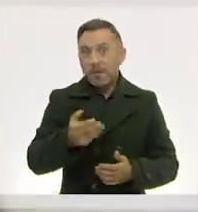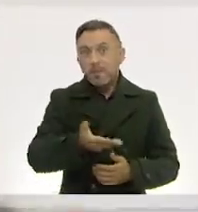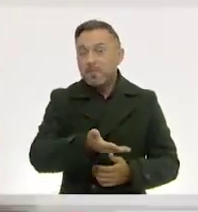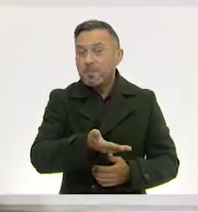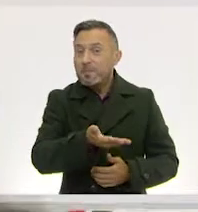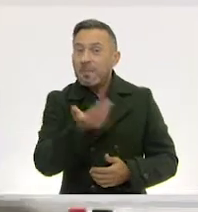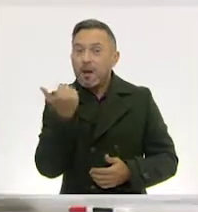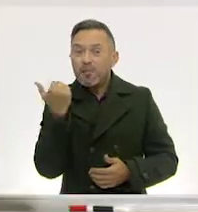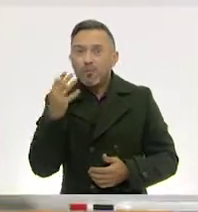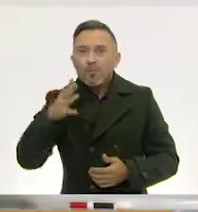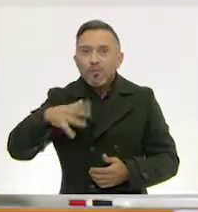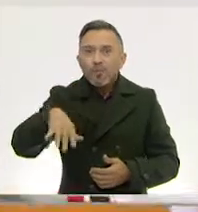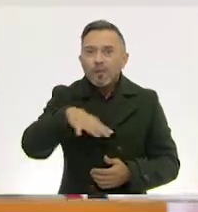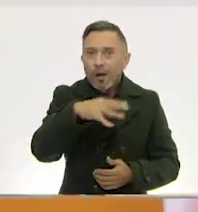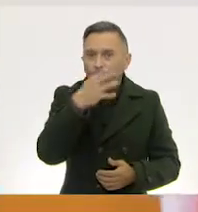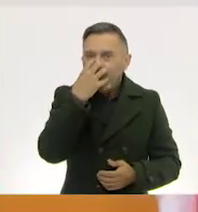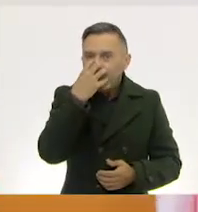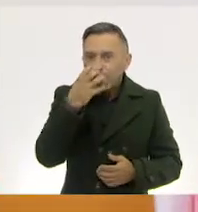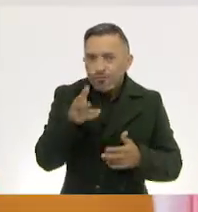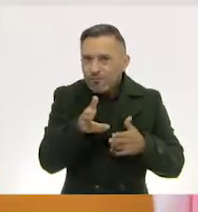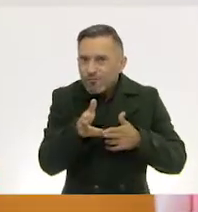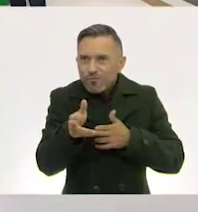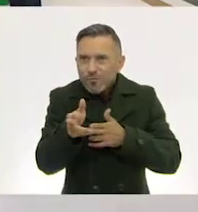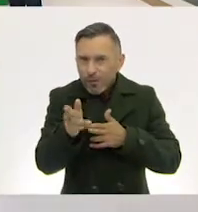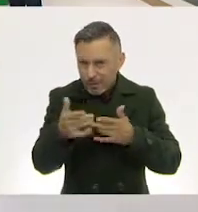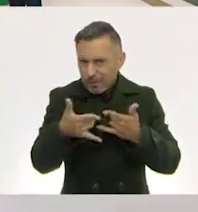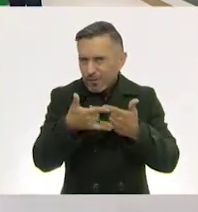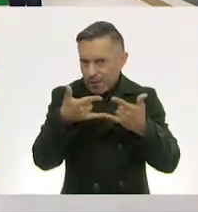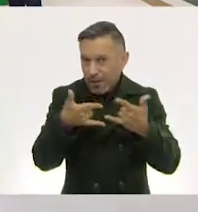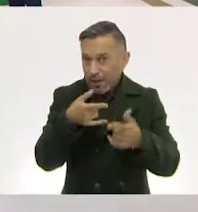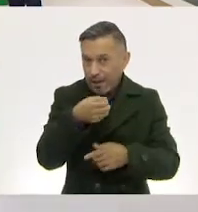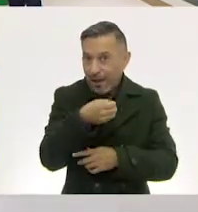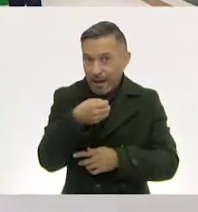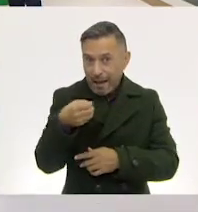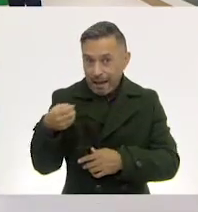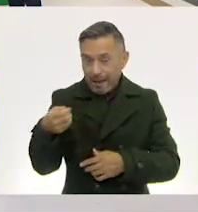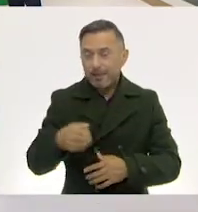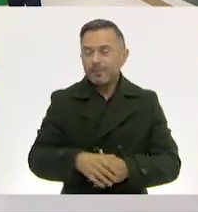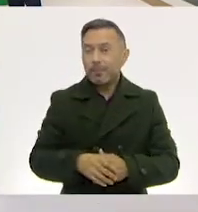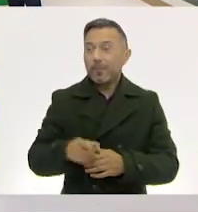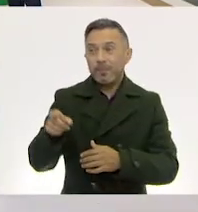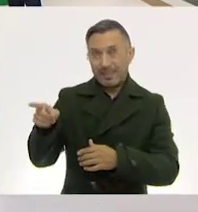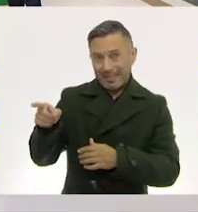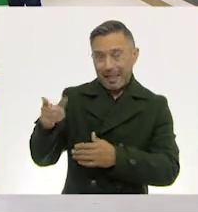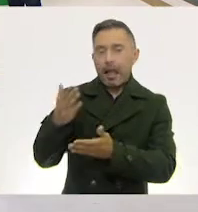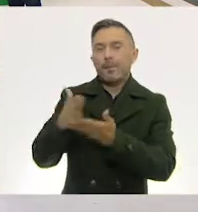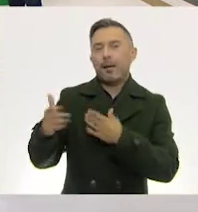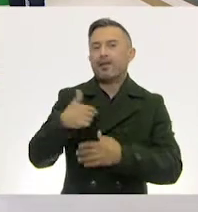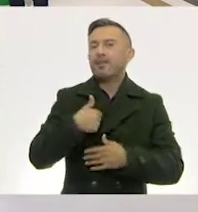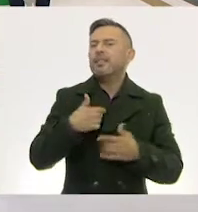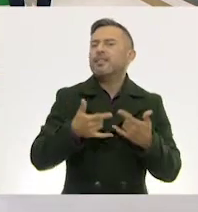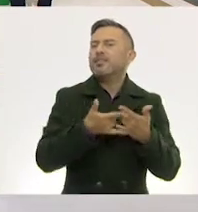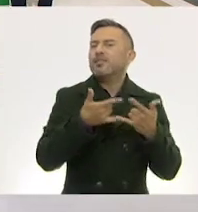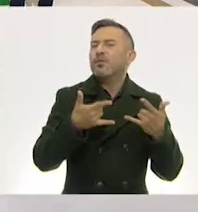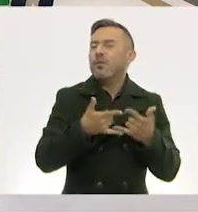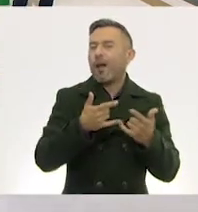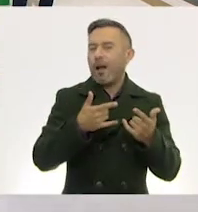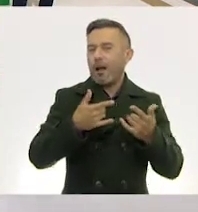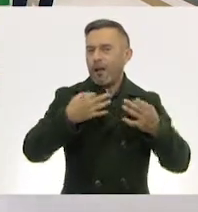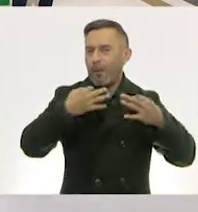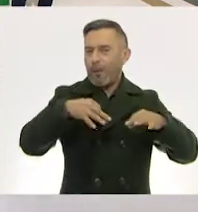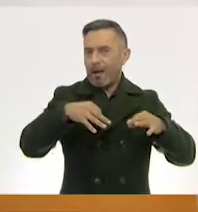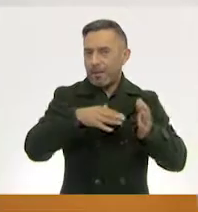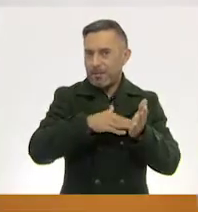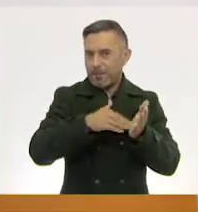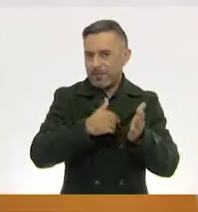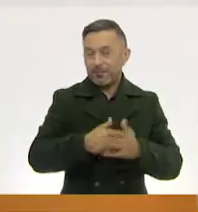historia Es una historia muy Que cazar un oso, ¿no? Y nosotros tenemos La historia De una hoja De papel Ya tenemos el